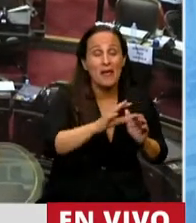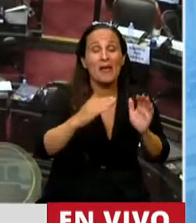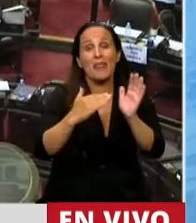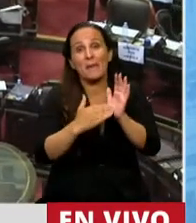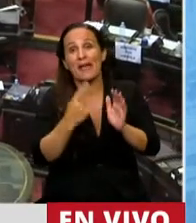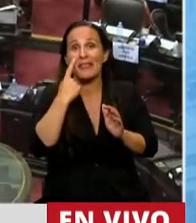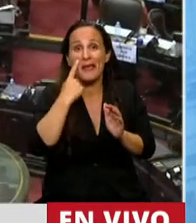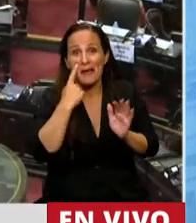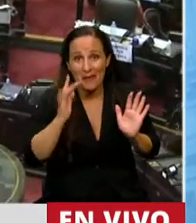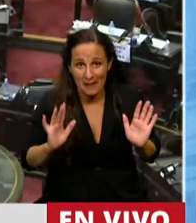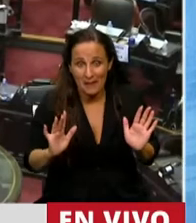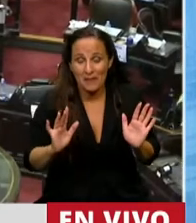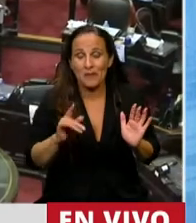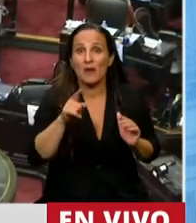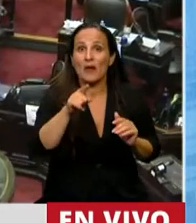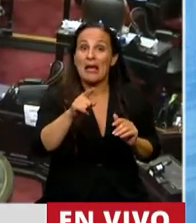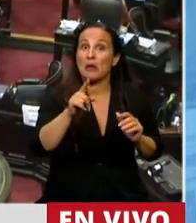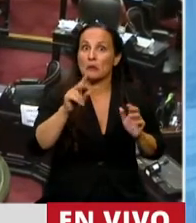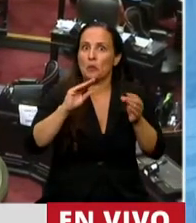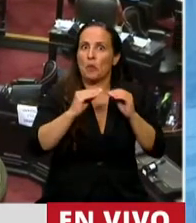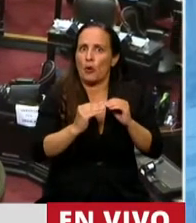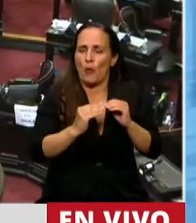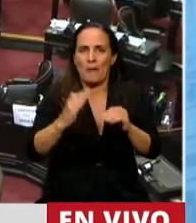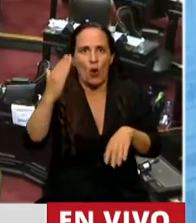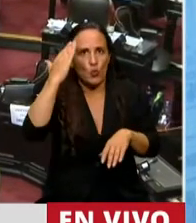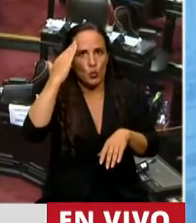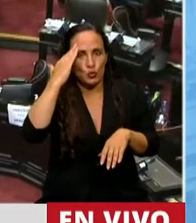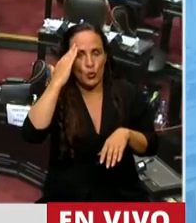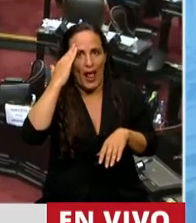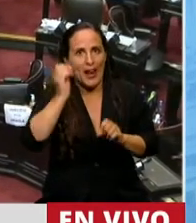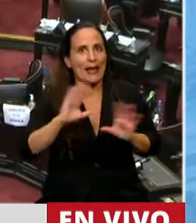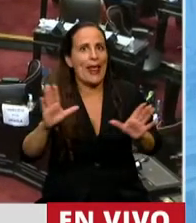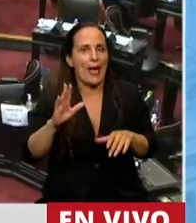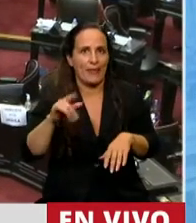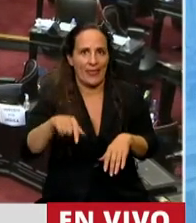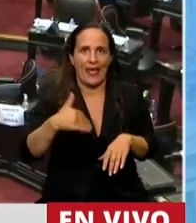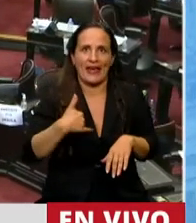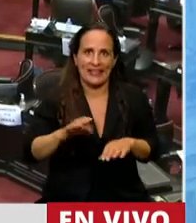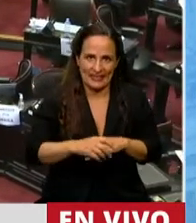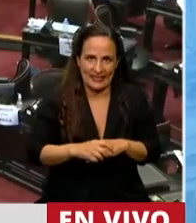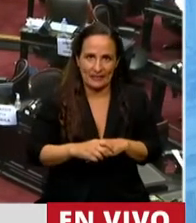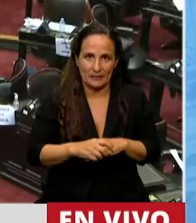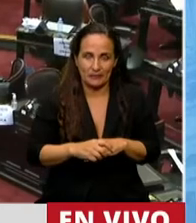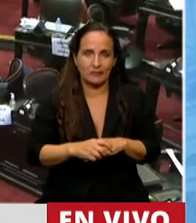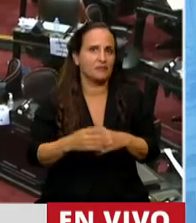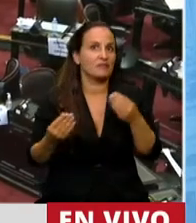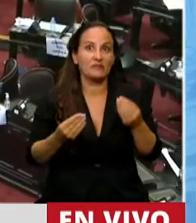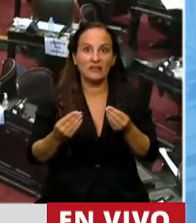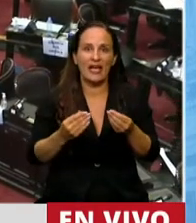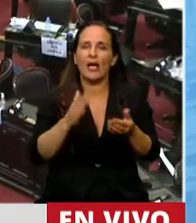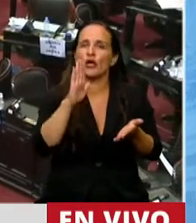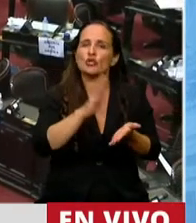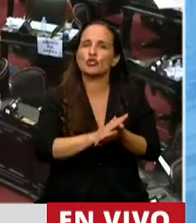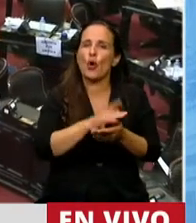un problema cultural muy severo que estamos enfrentando a la Argentina, que asimila toda actividad inmobiliaria con la